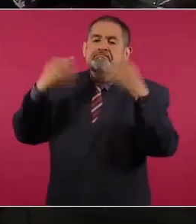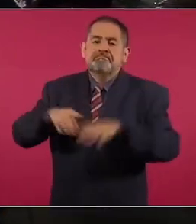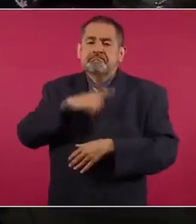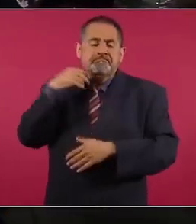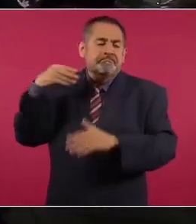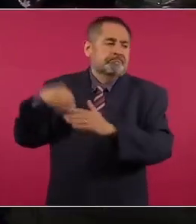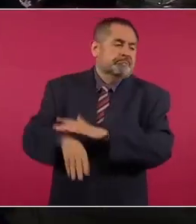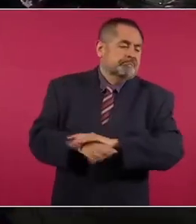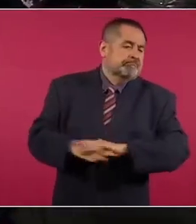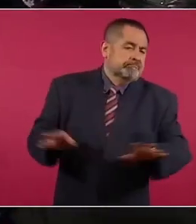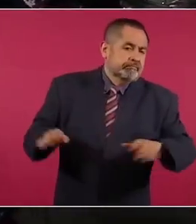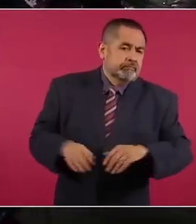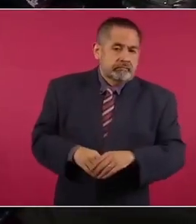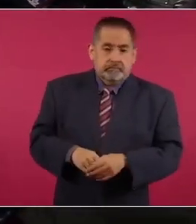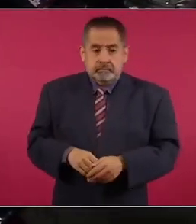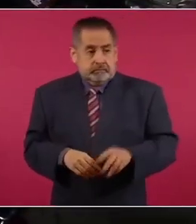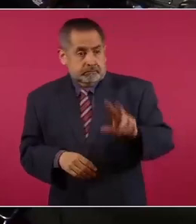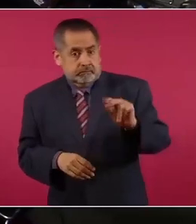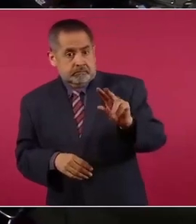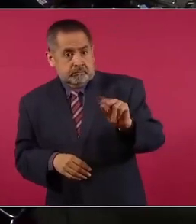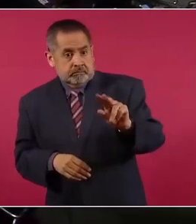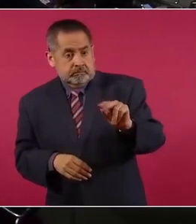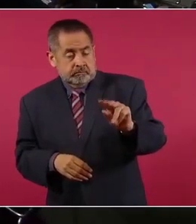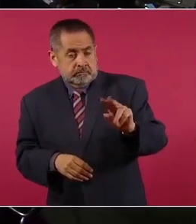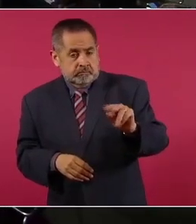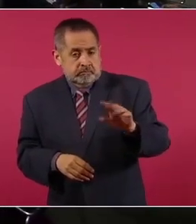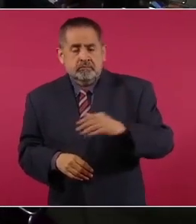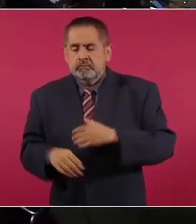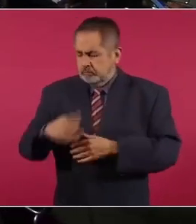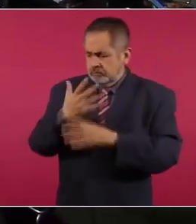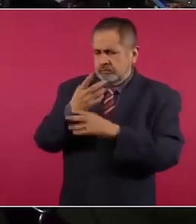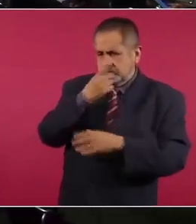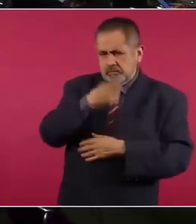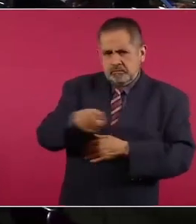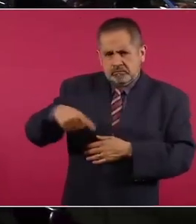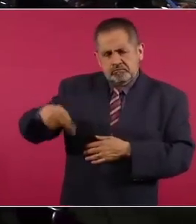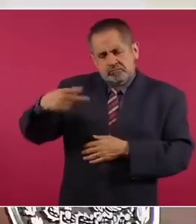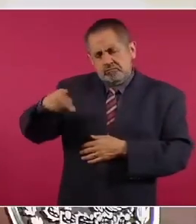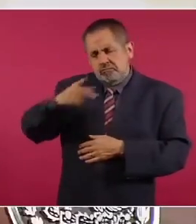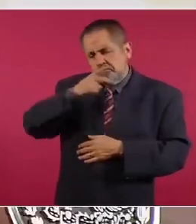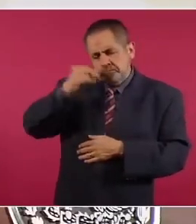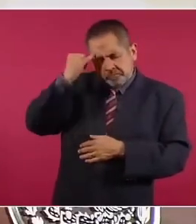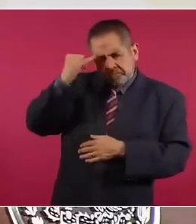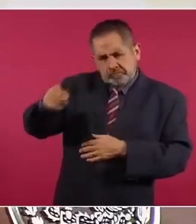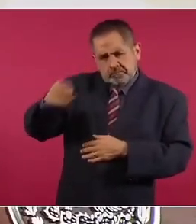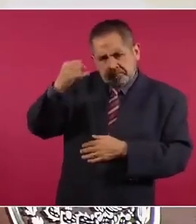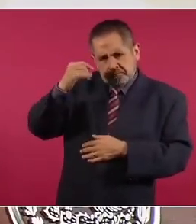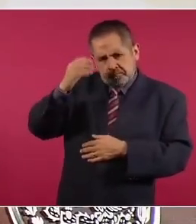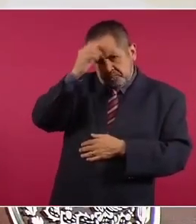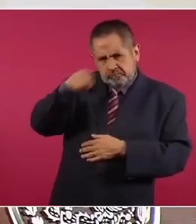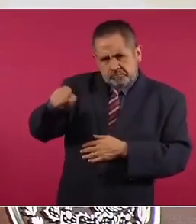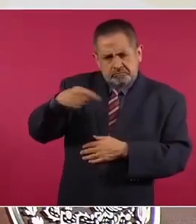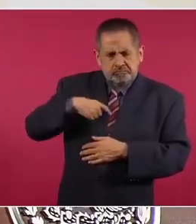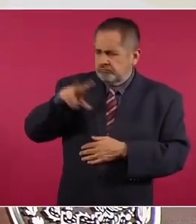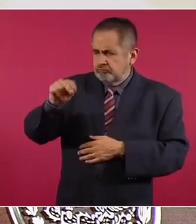no eso fue la percepción y los mensajes que dijeron los yo respeto su punto de vista pero no lo comparto